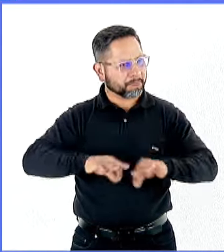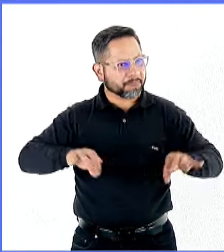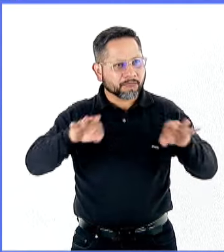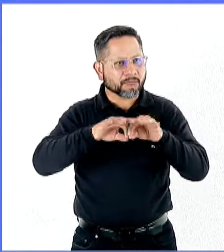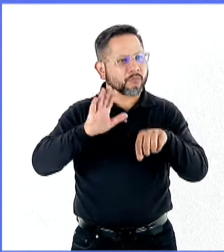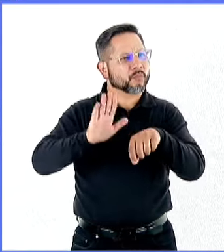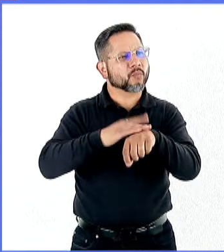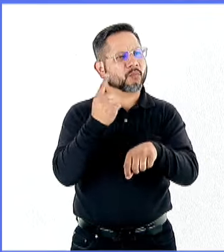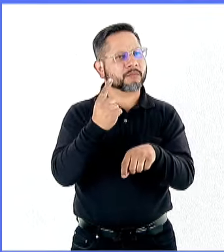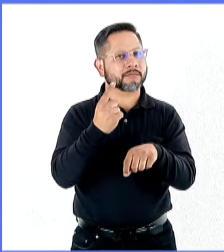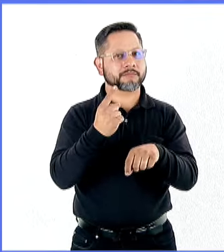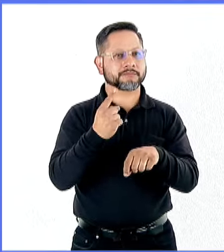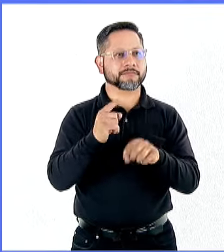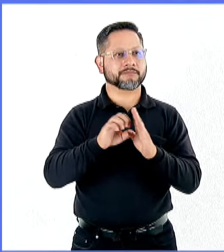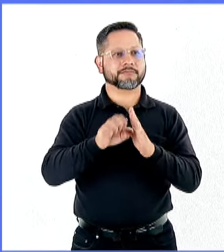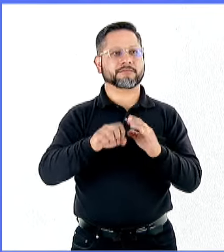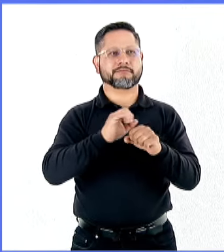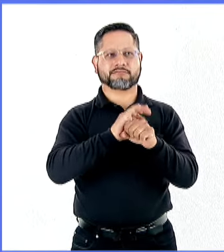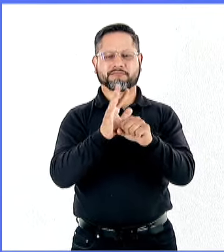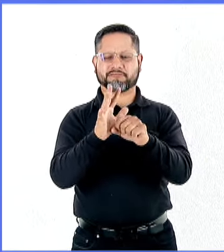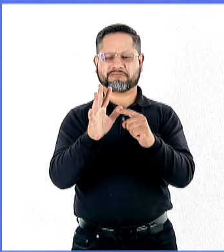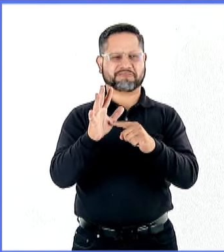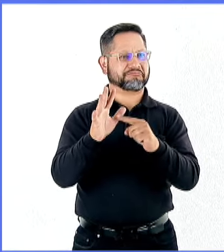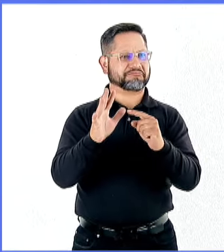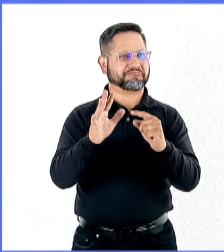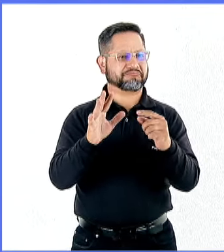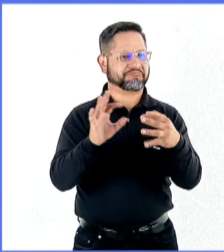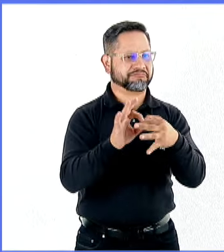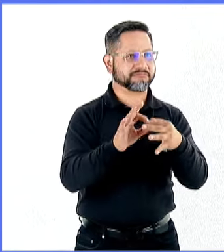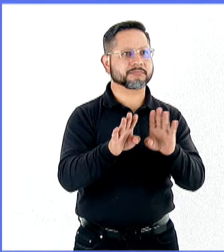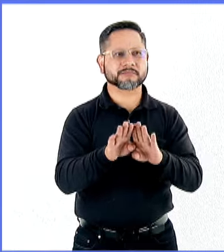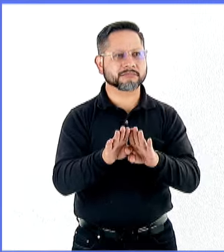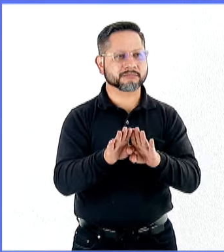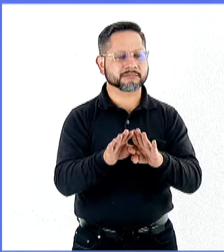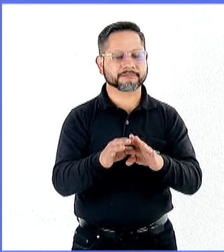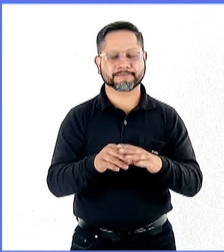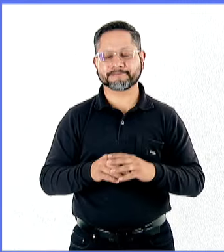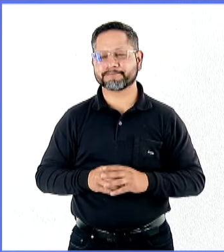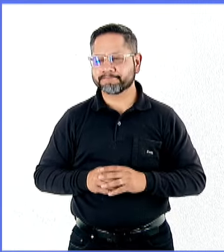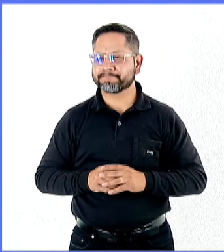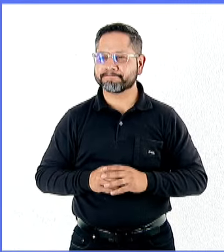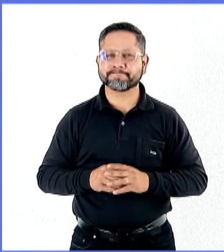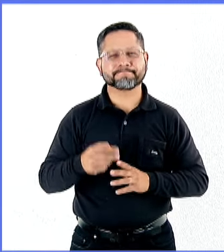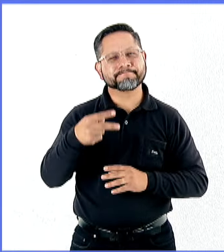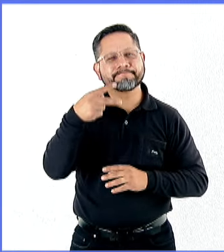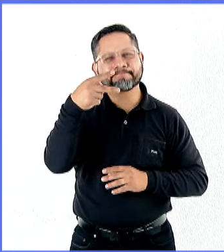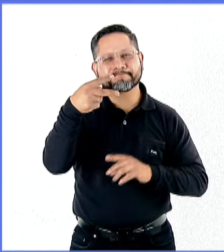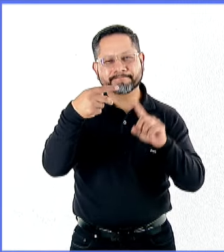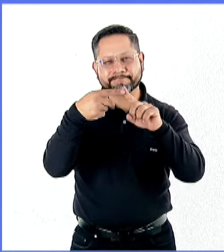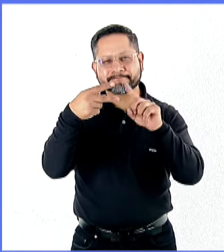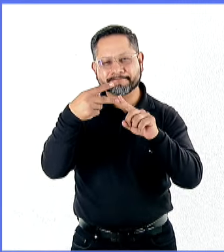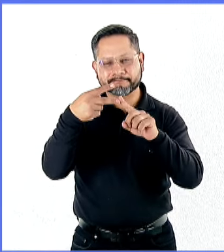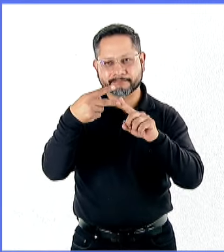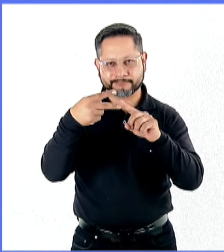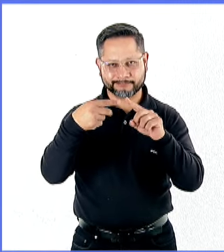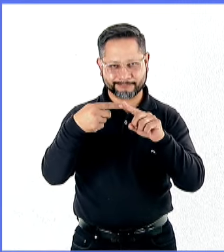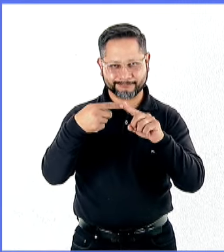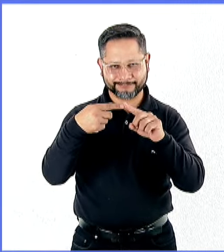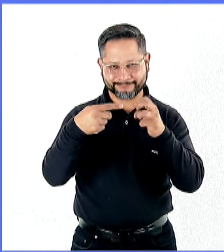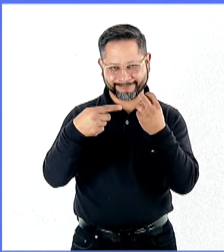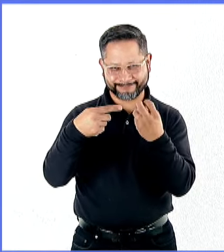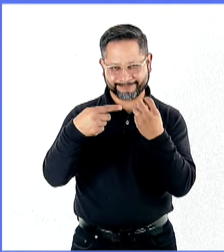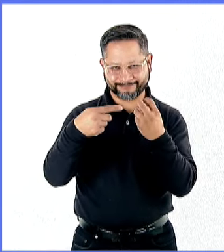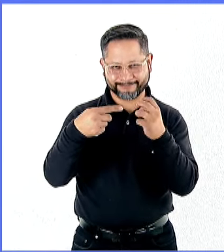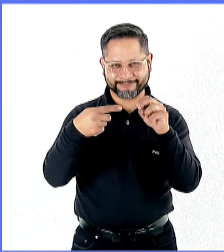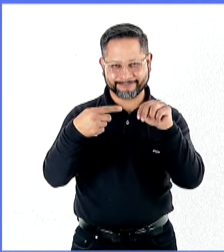con la pandemia. Sí, hay dos elementos que podrían relacionarse, por qué hablamos hoy de Nearshoring. El